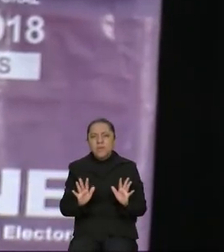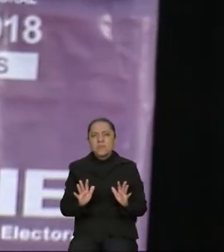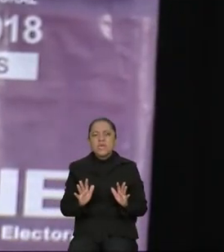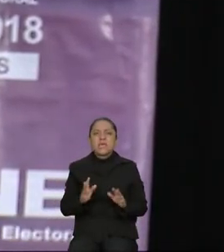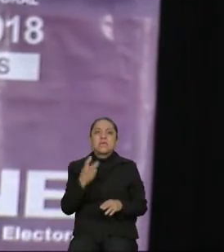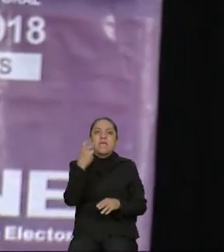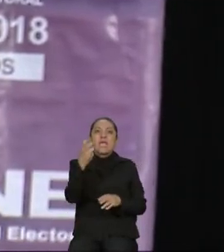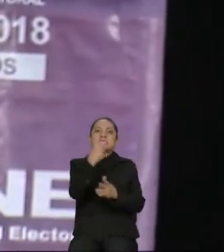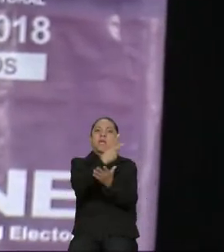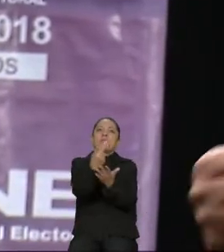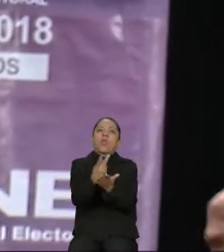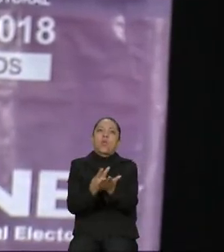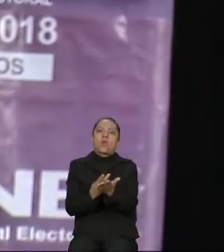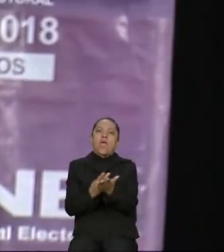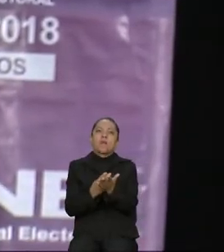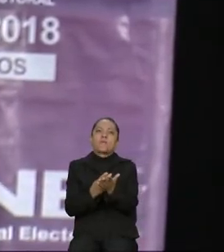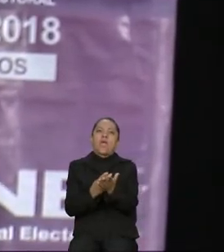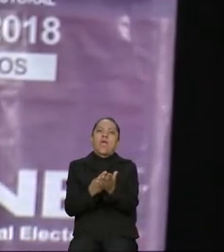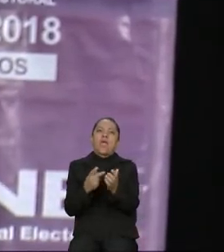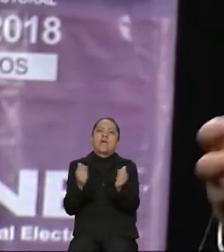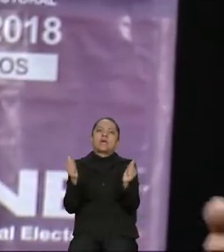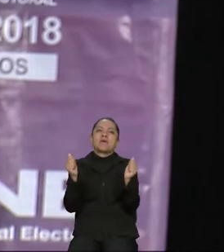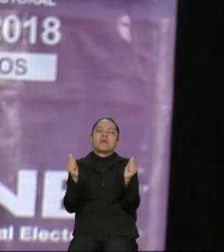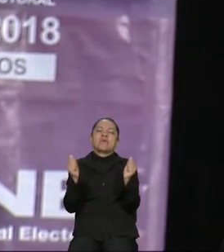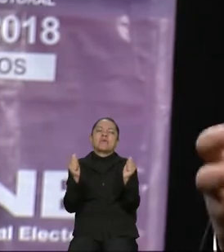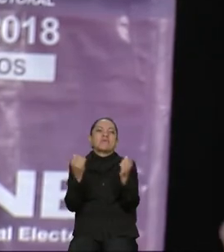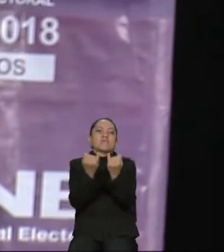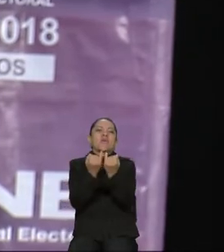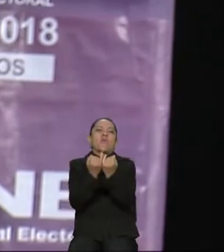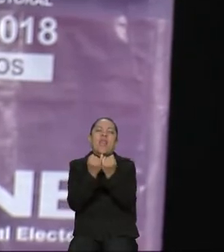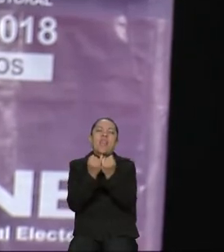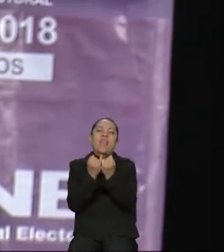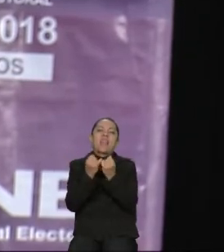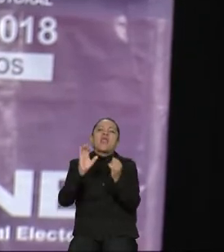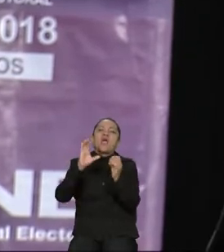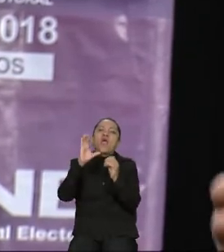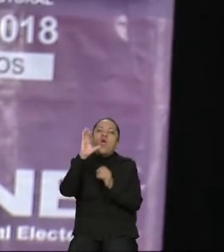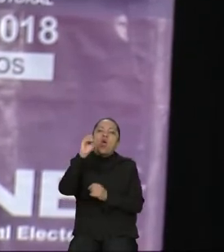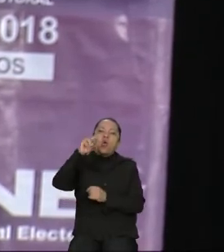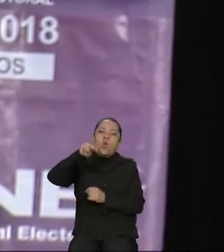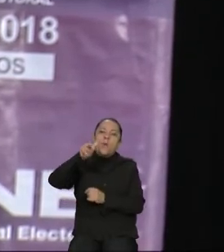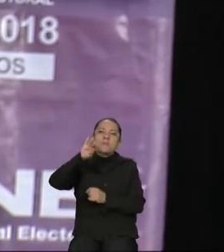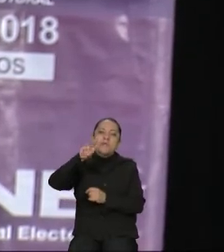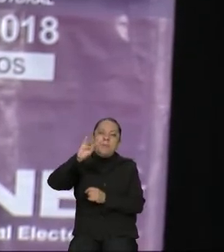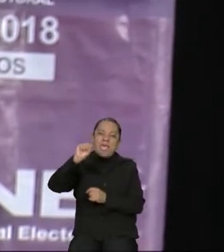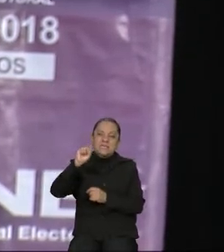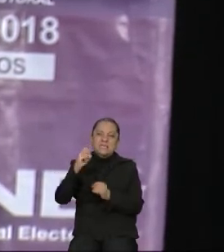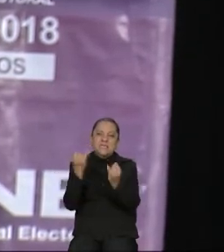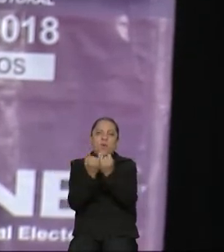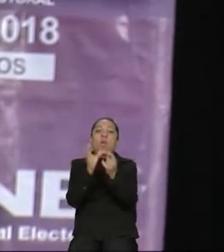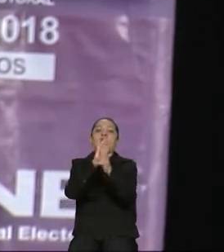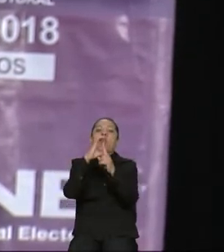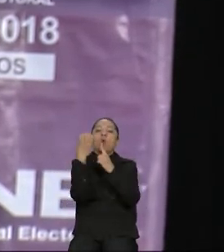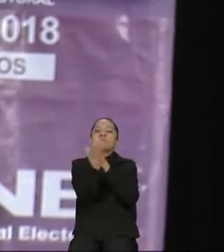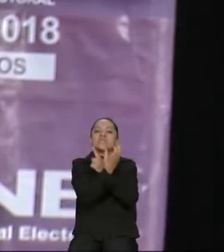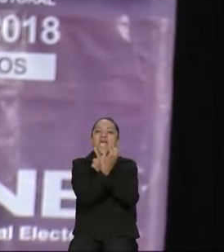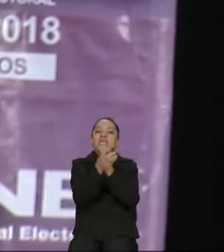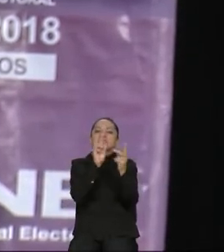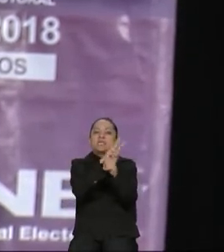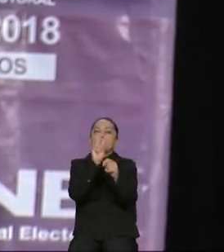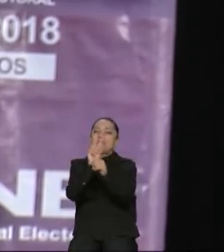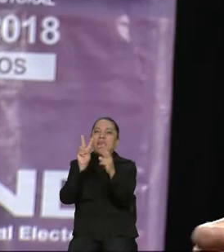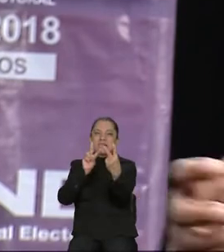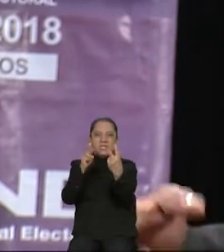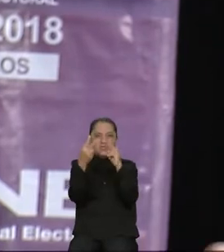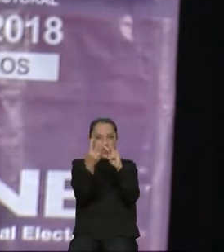de convives. Ese programa de convives porque al final de cuentas están organizando la sociedad para poder organizarse al interior